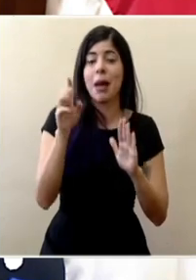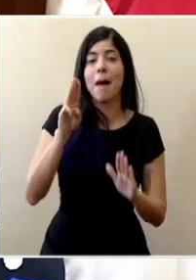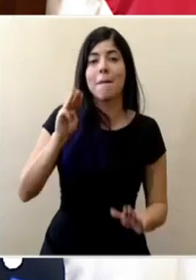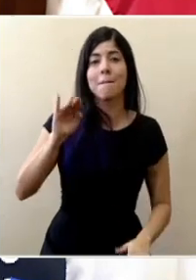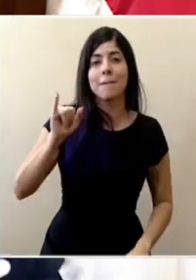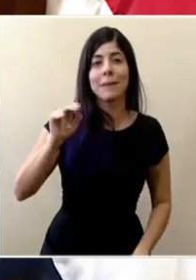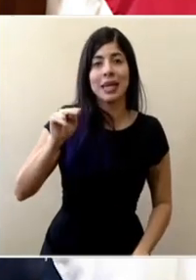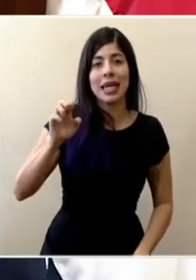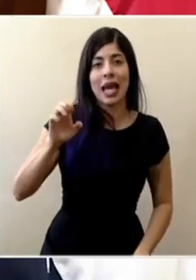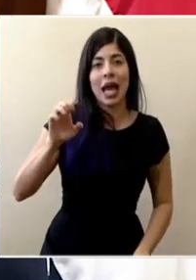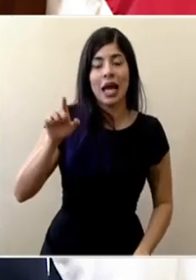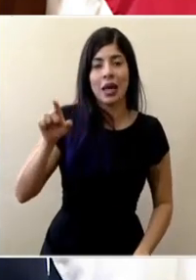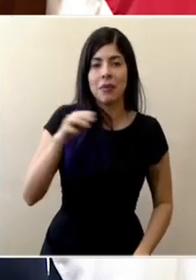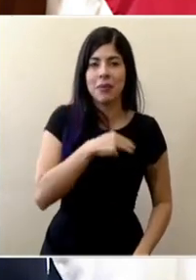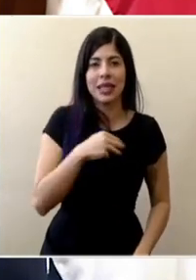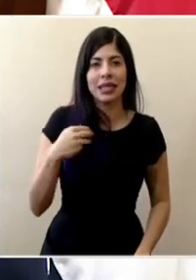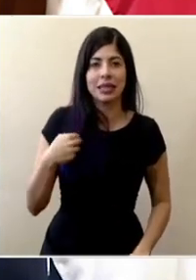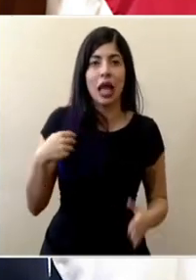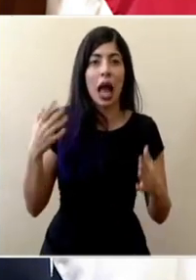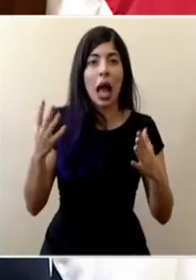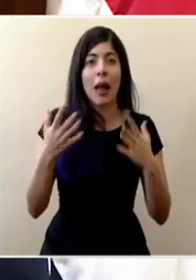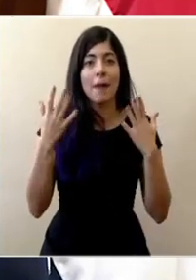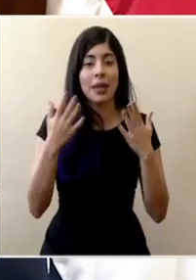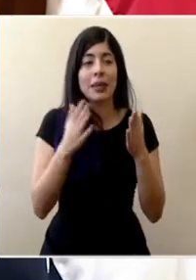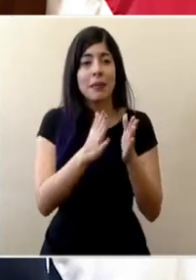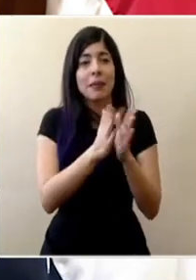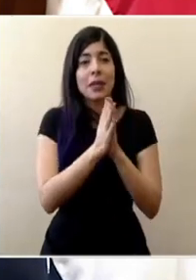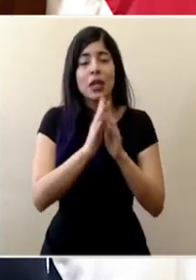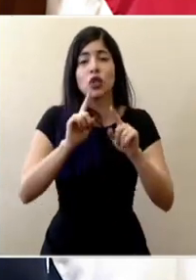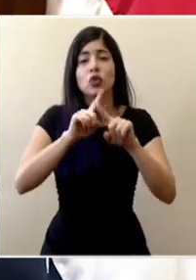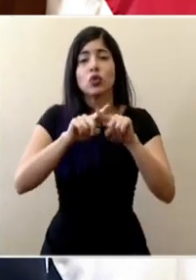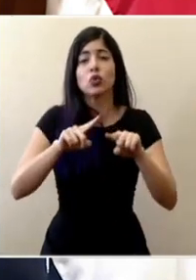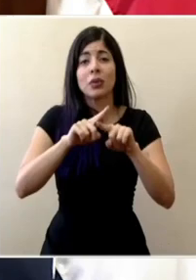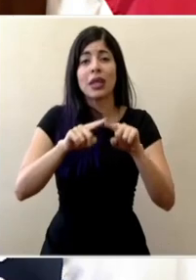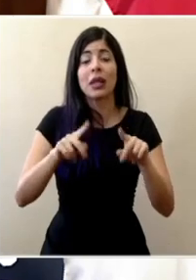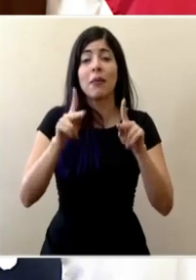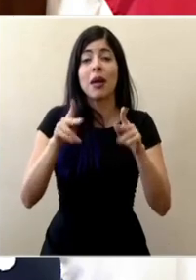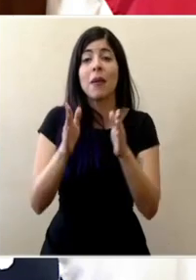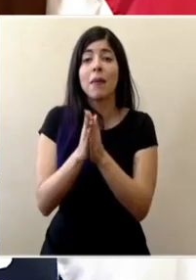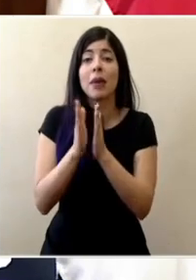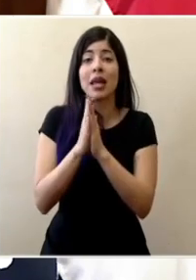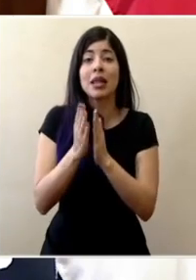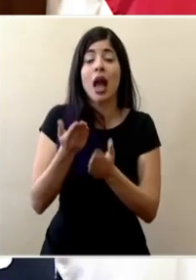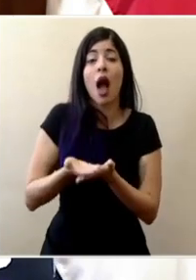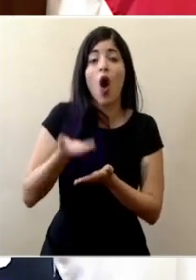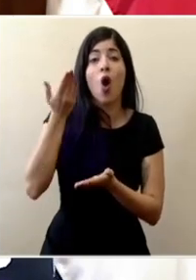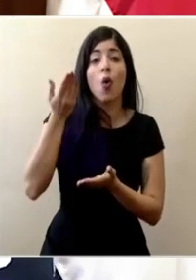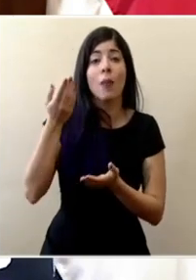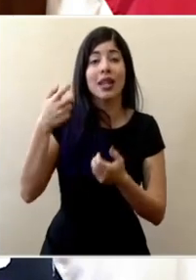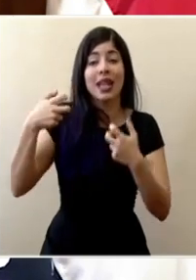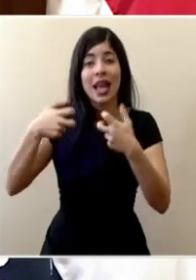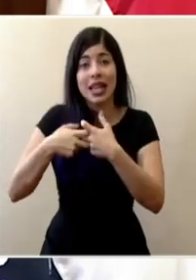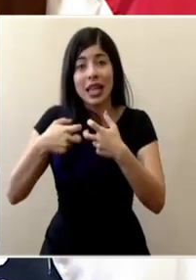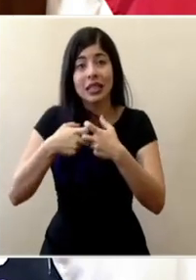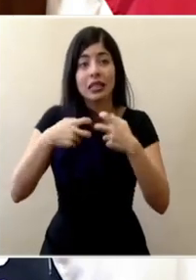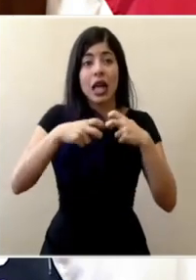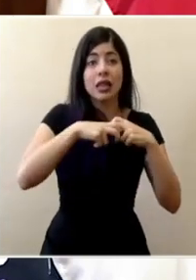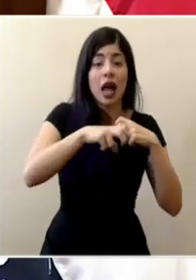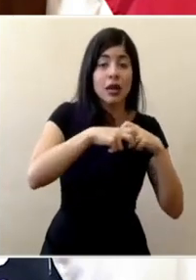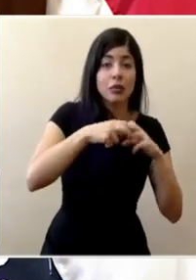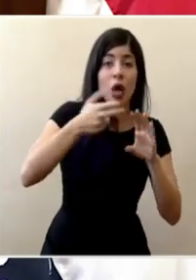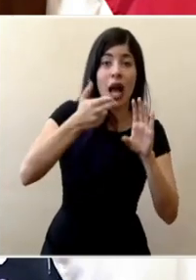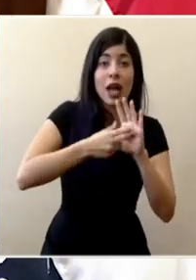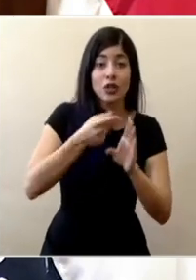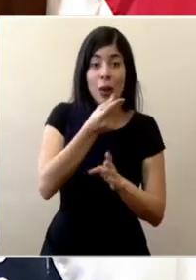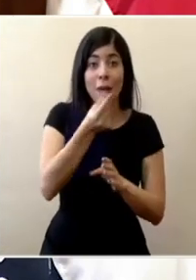Ministerio de Ambiente solicita suspender las solicitudes de aumento de tarifas eléctricas, transporte y suministro de